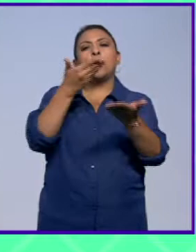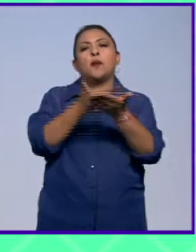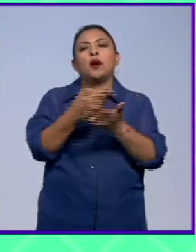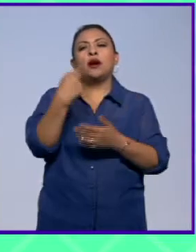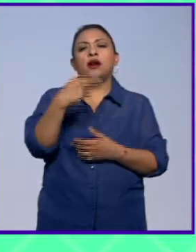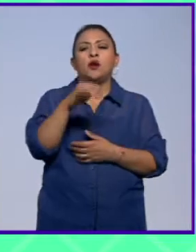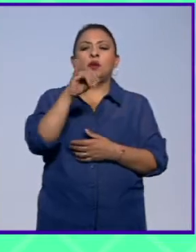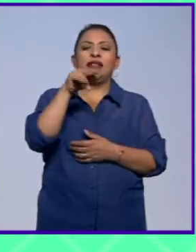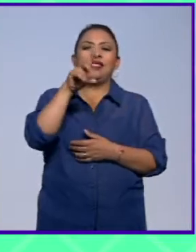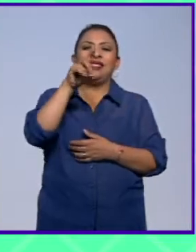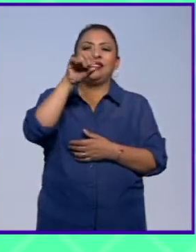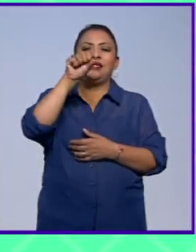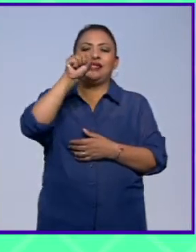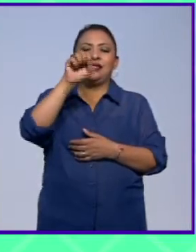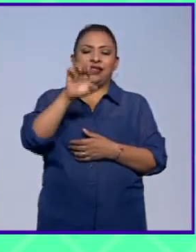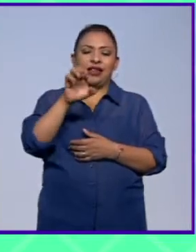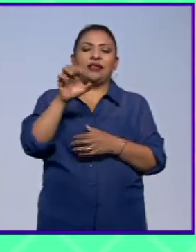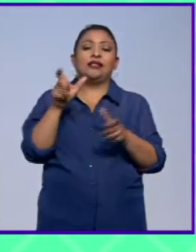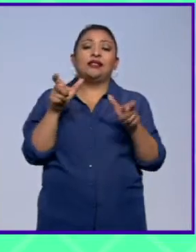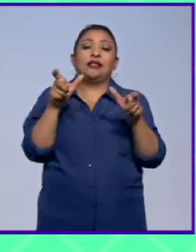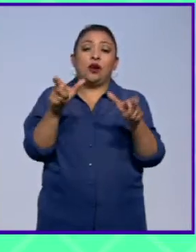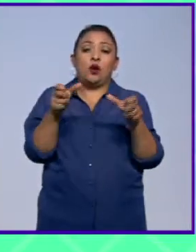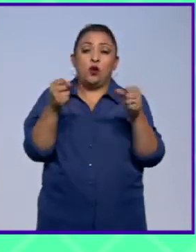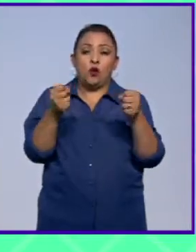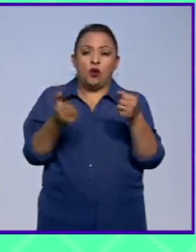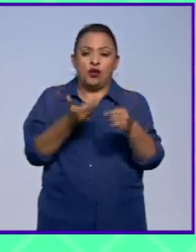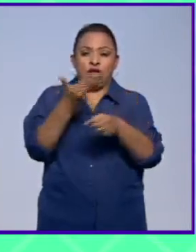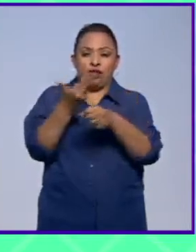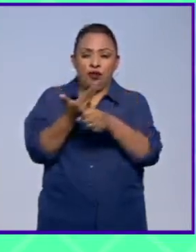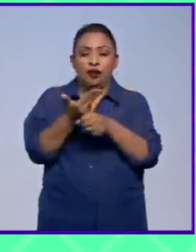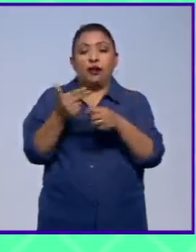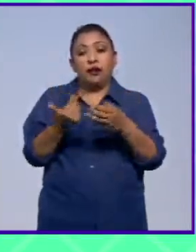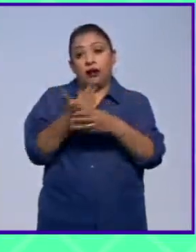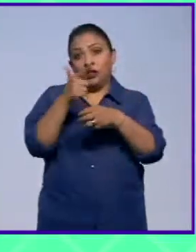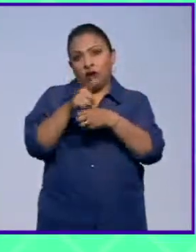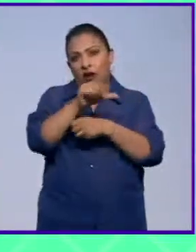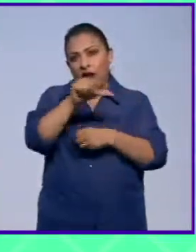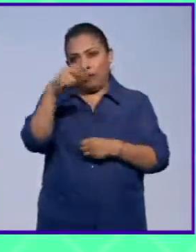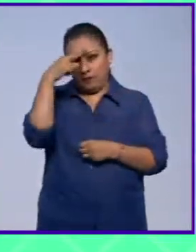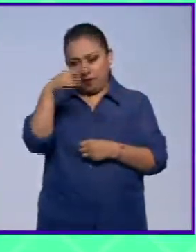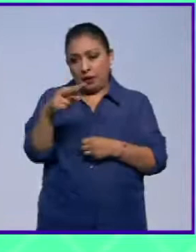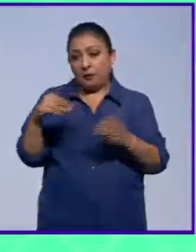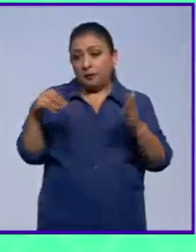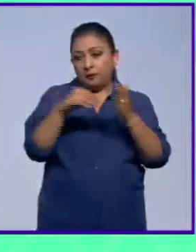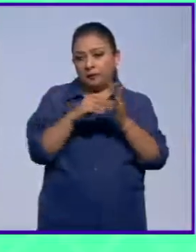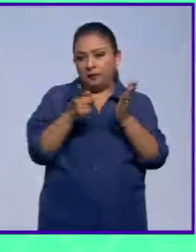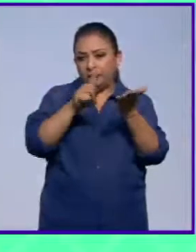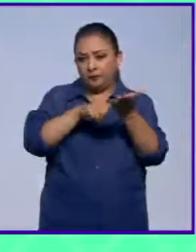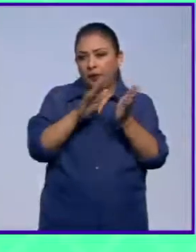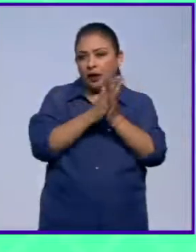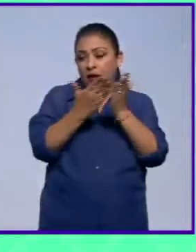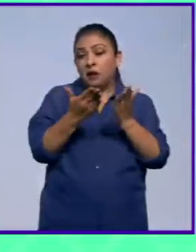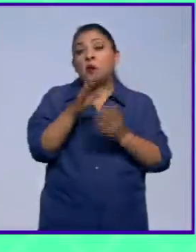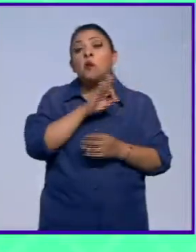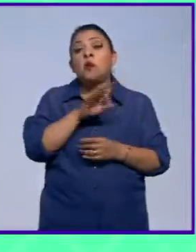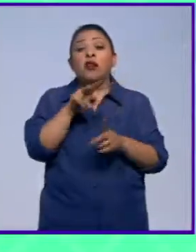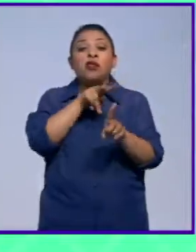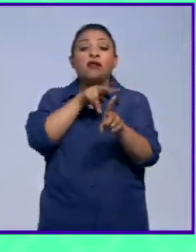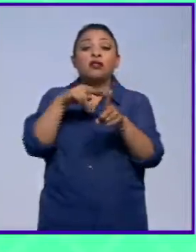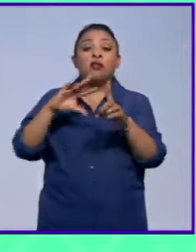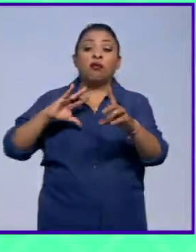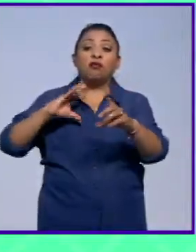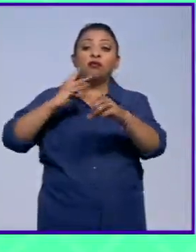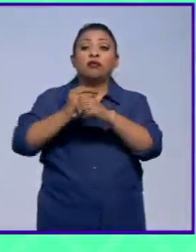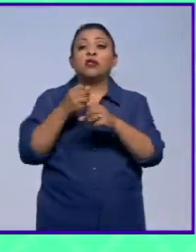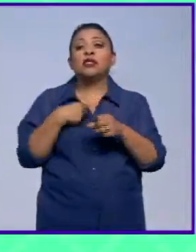el Índice de Seguridad Nacional para México. El modelo propuesto en el libro permite también hacer prospectiva en